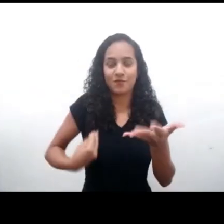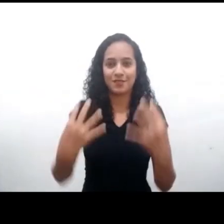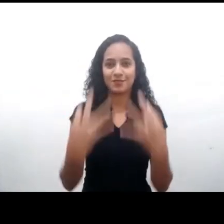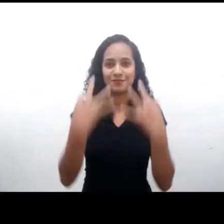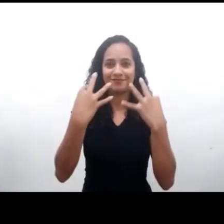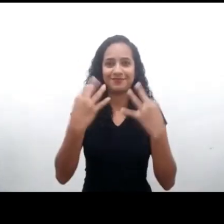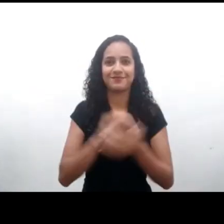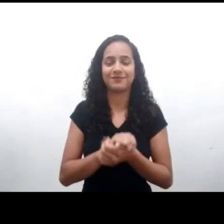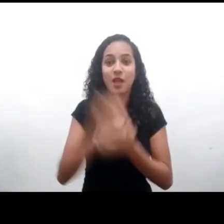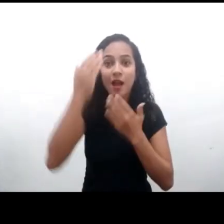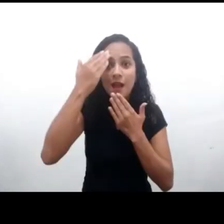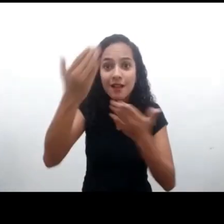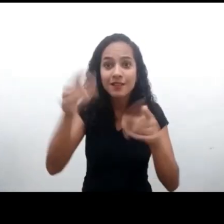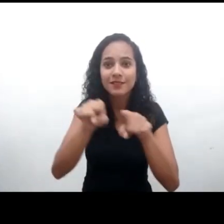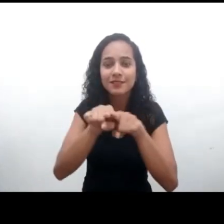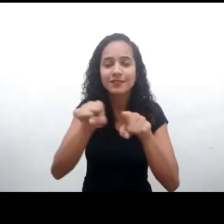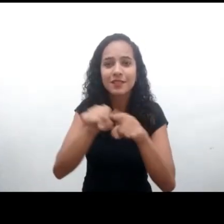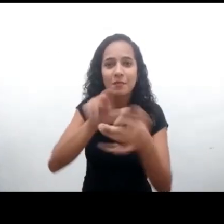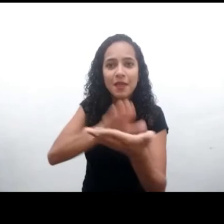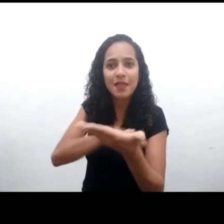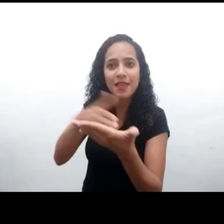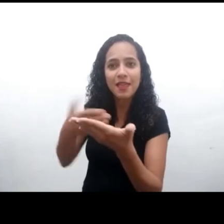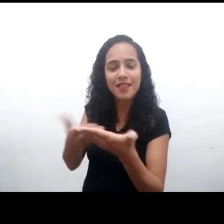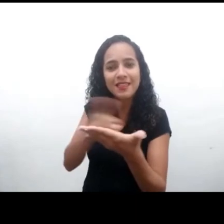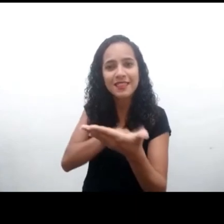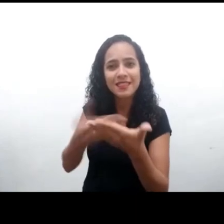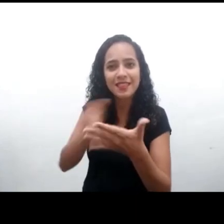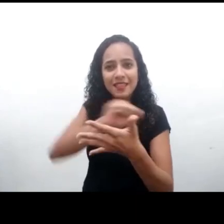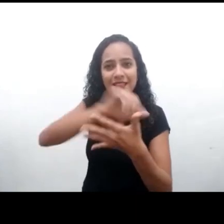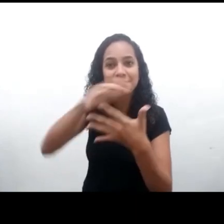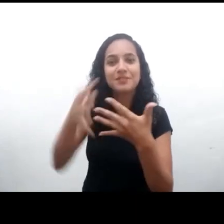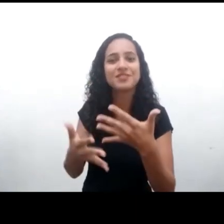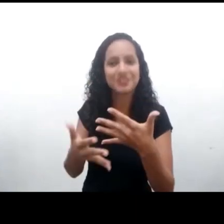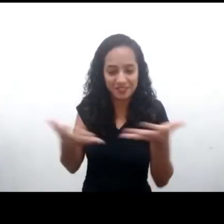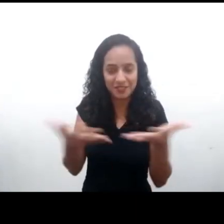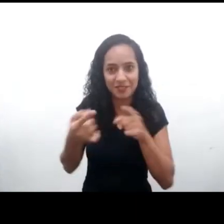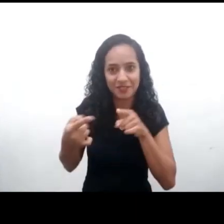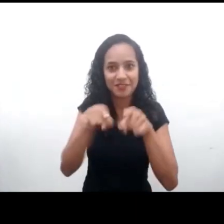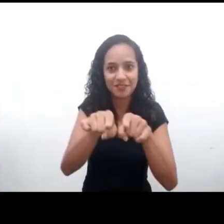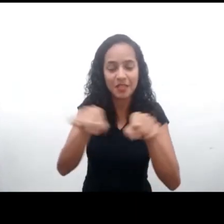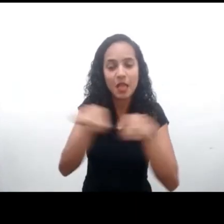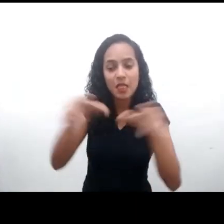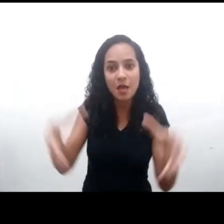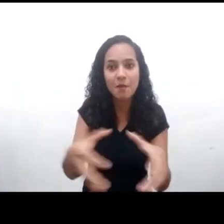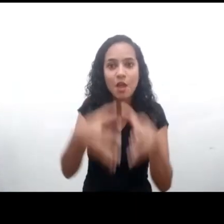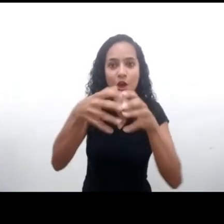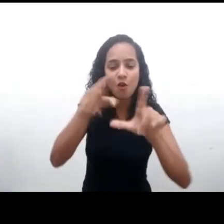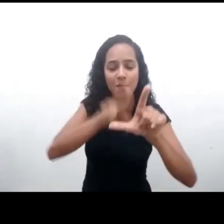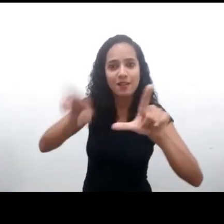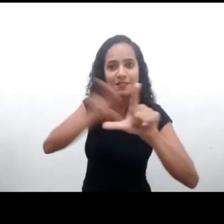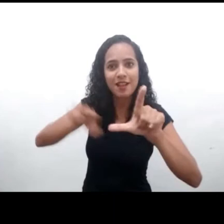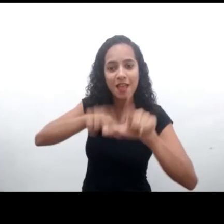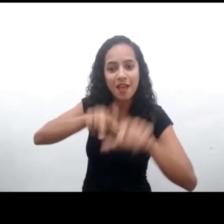ustedes, también la presencia de la intérprete de traducción simultánea, intérprete de libras y el equipo